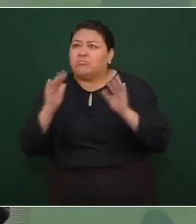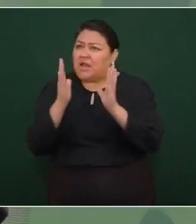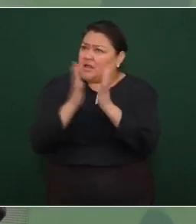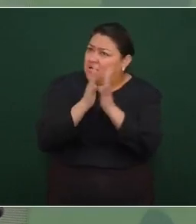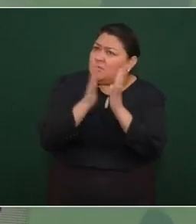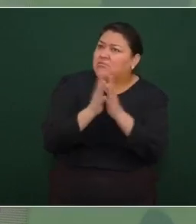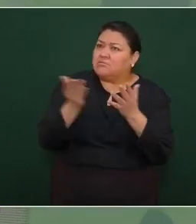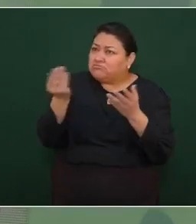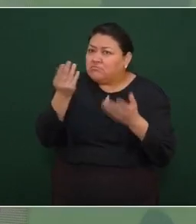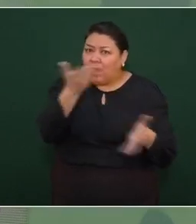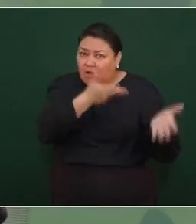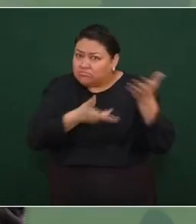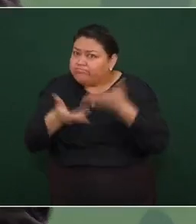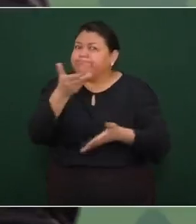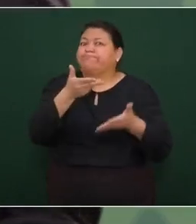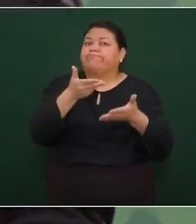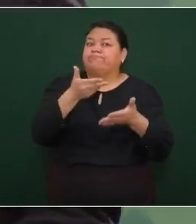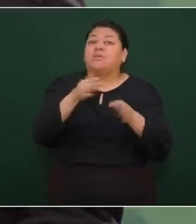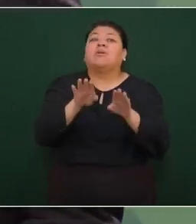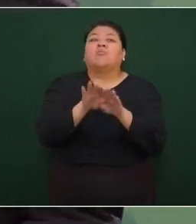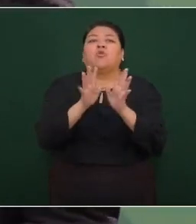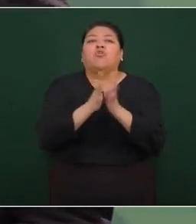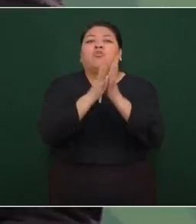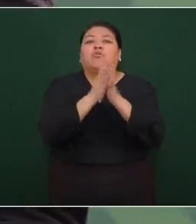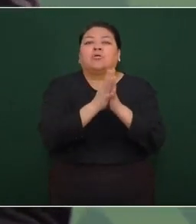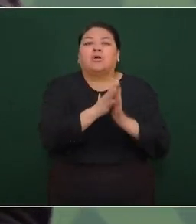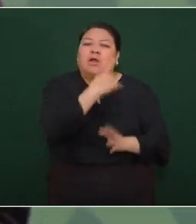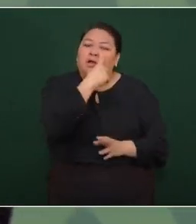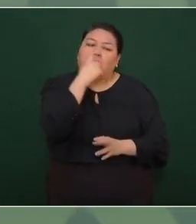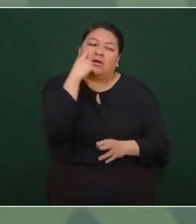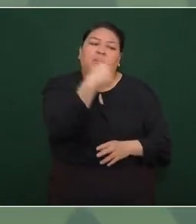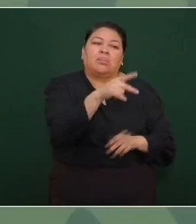la democracia de ellos?